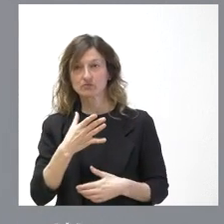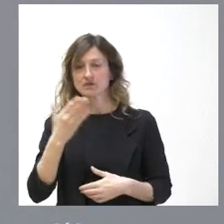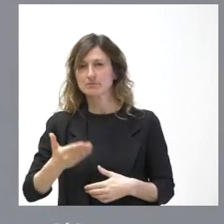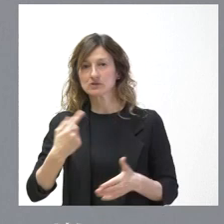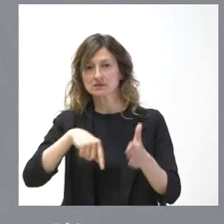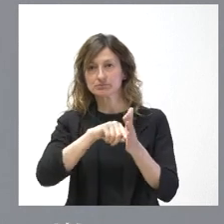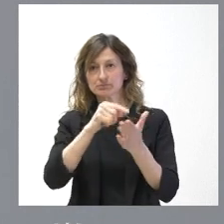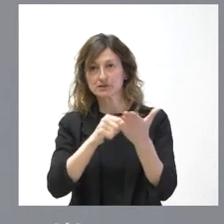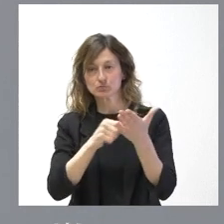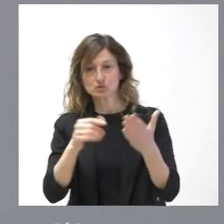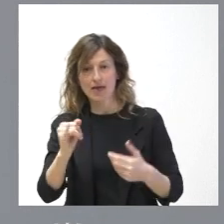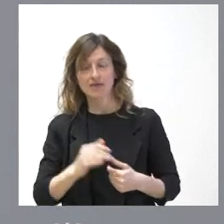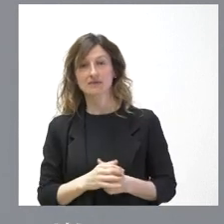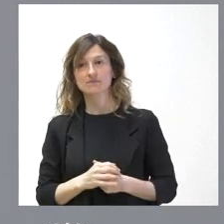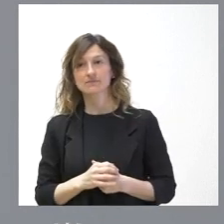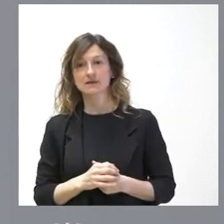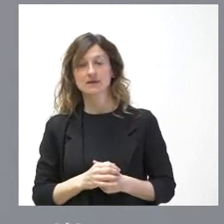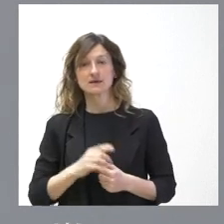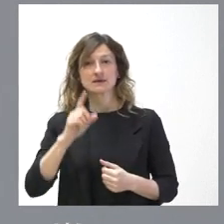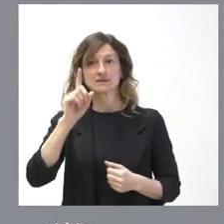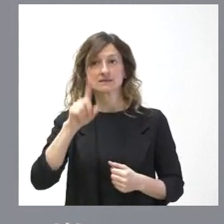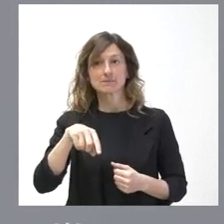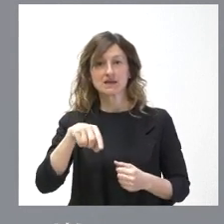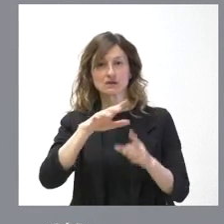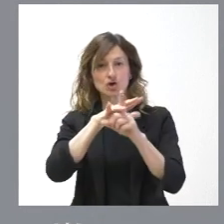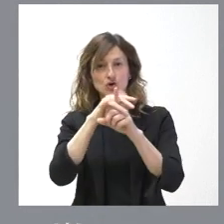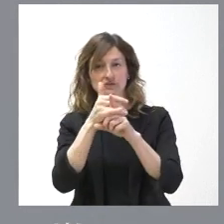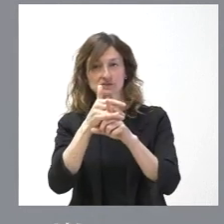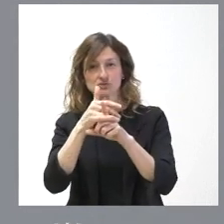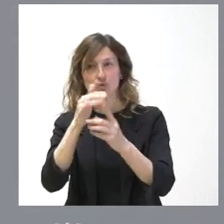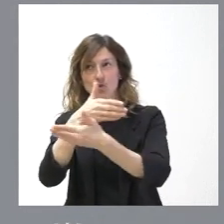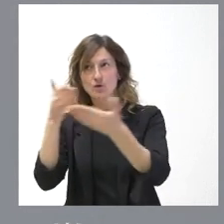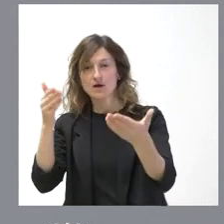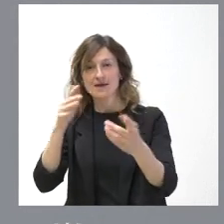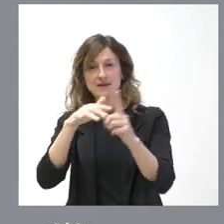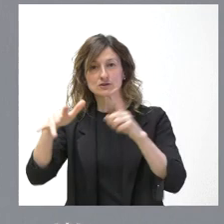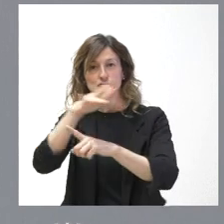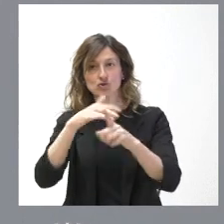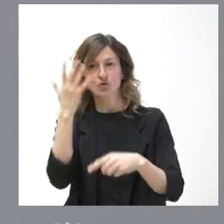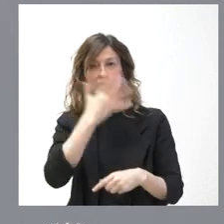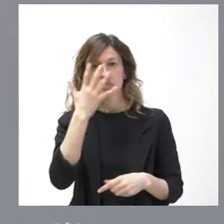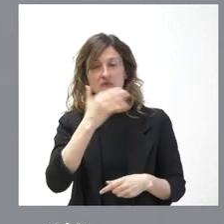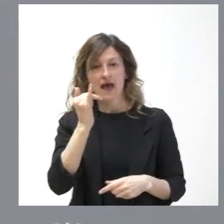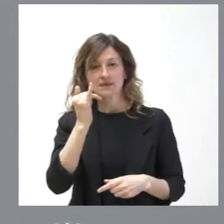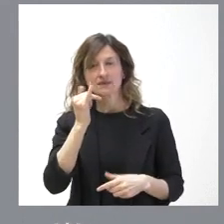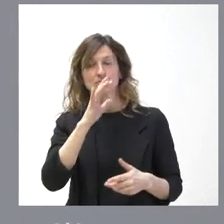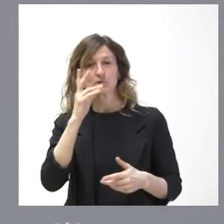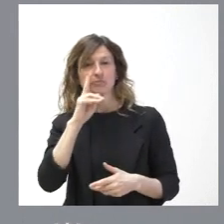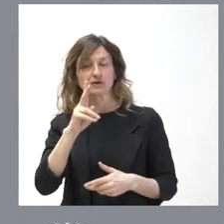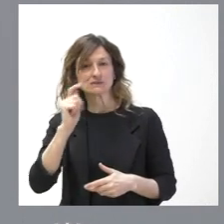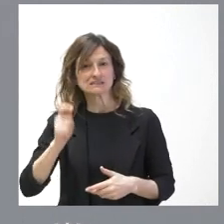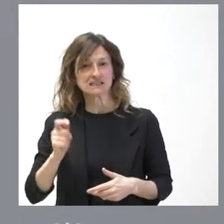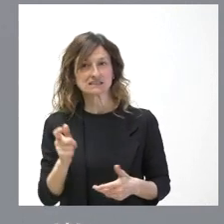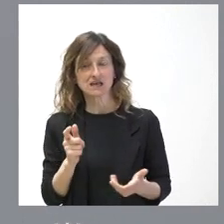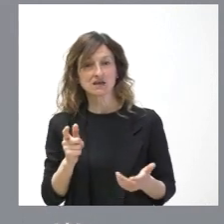y, además, es bueno tenerlo en este contexto de tanta incertidumbre en nuestro entorno, donde no es habitual que